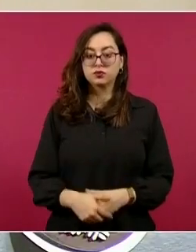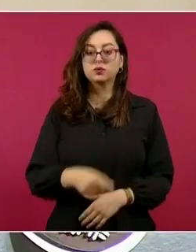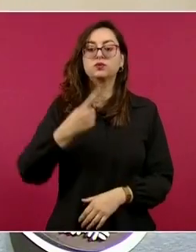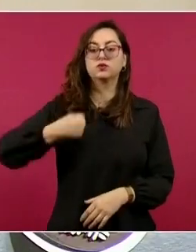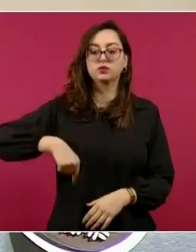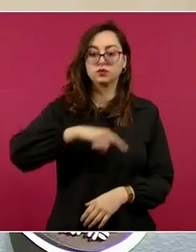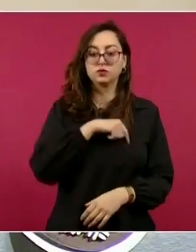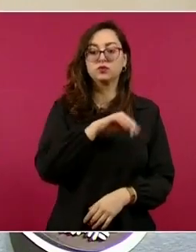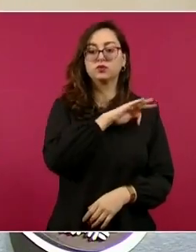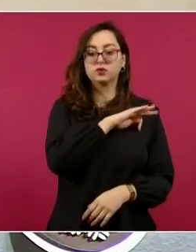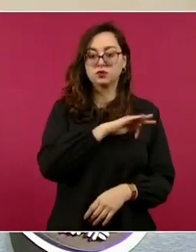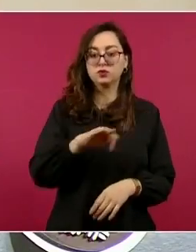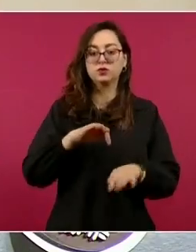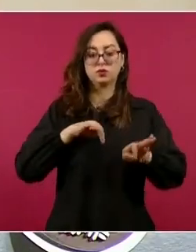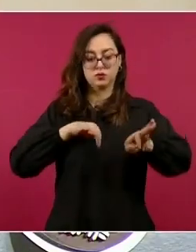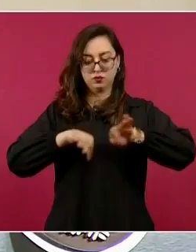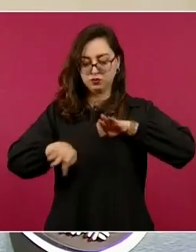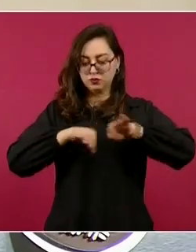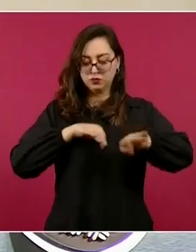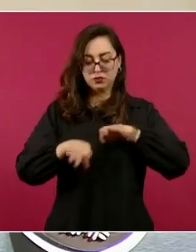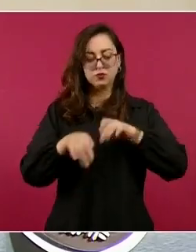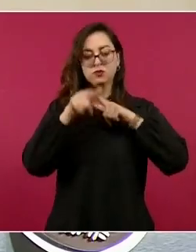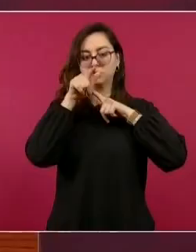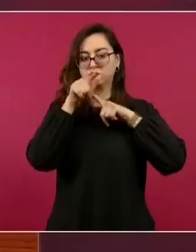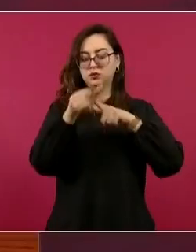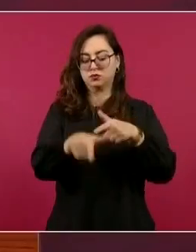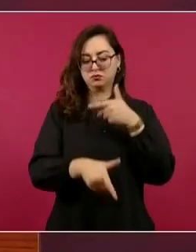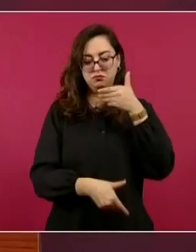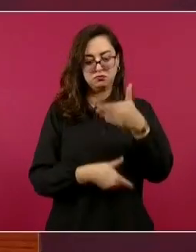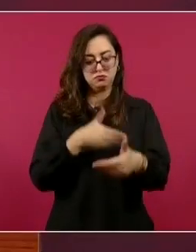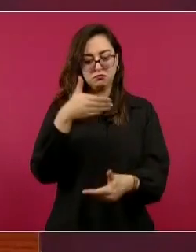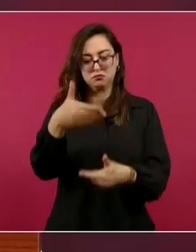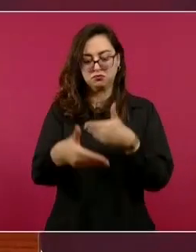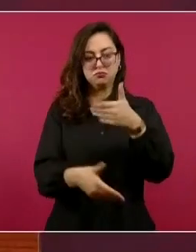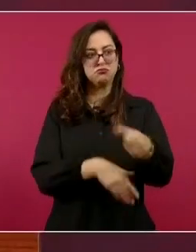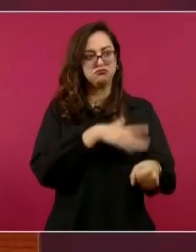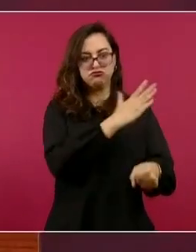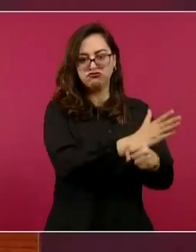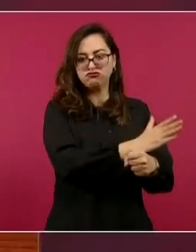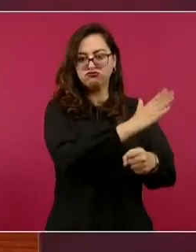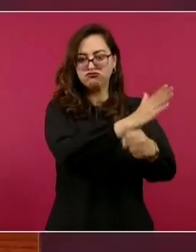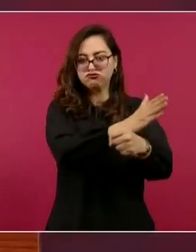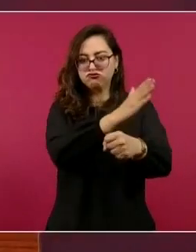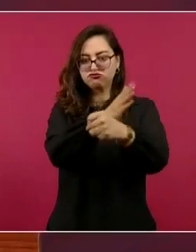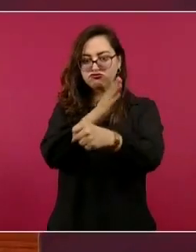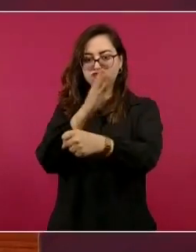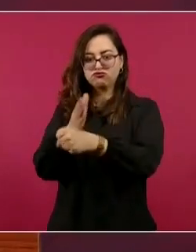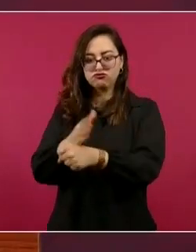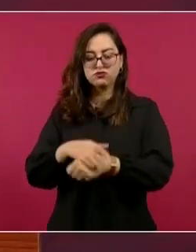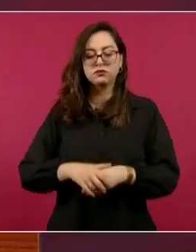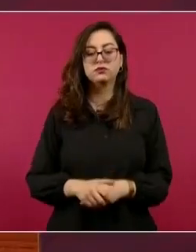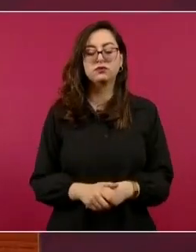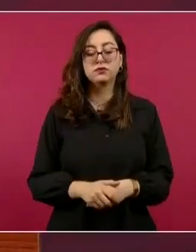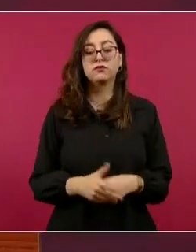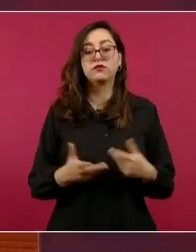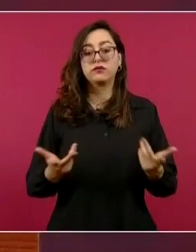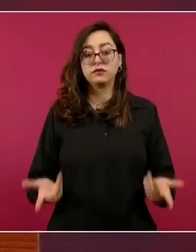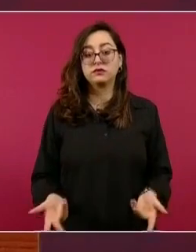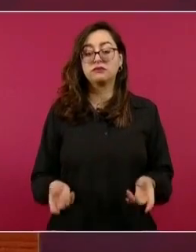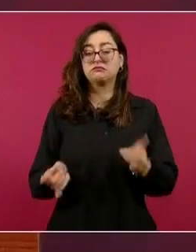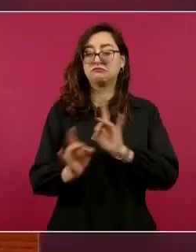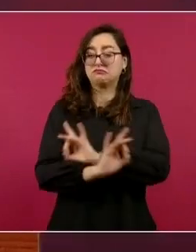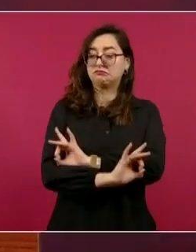porque haya cero impunidad, que tengamos muy claro que el camino para hacer frente a la